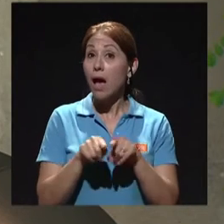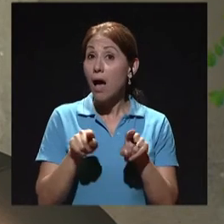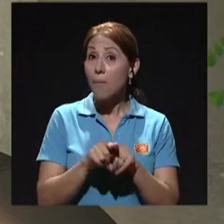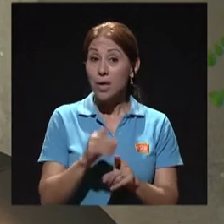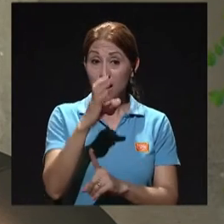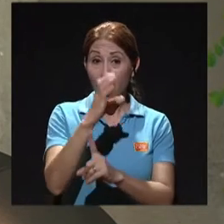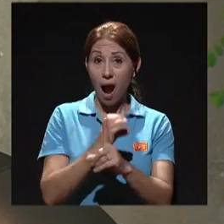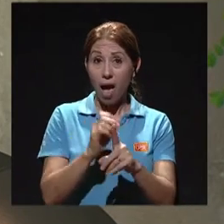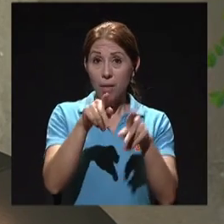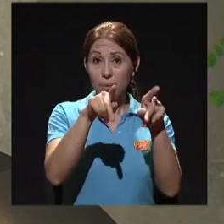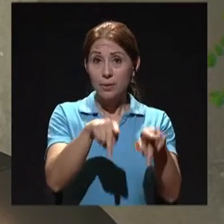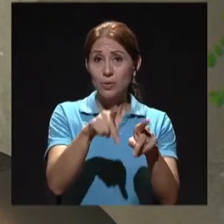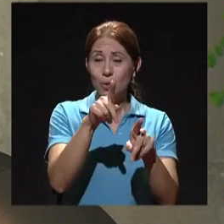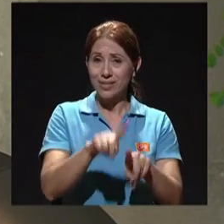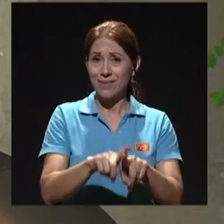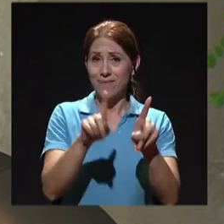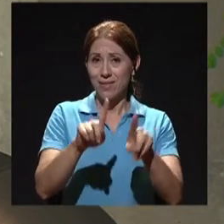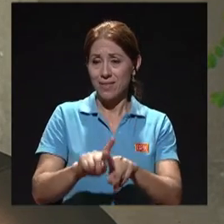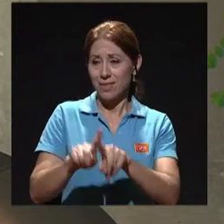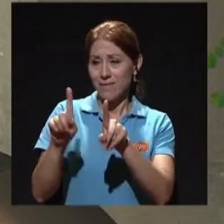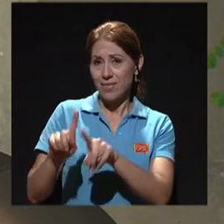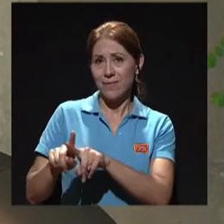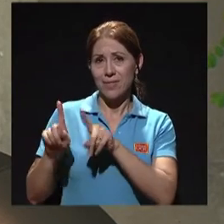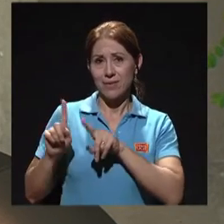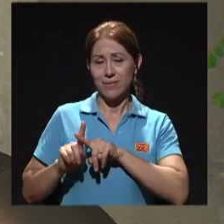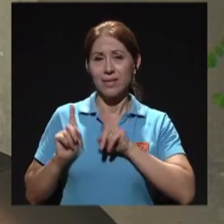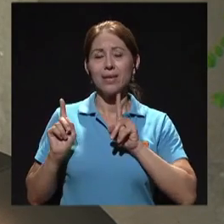particular. Cada paciente es particular, exactamente.